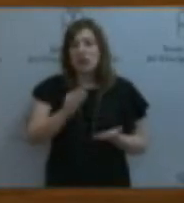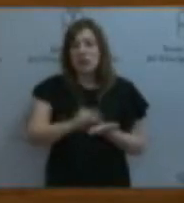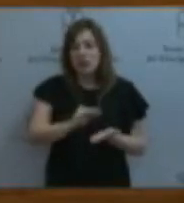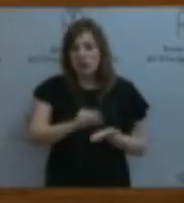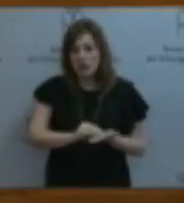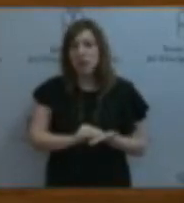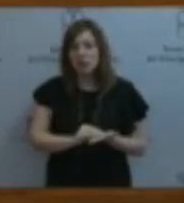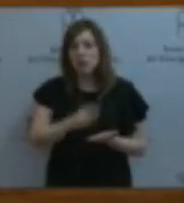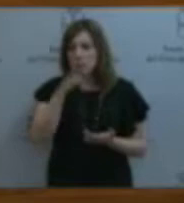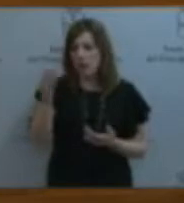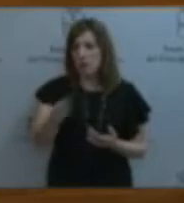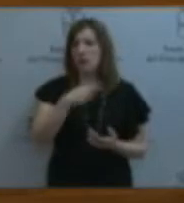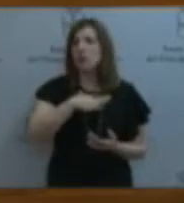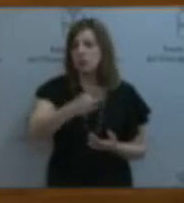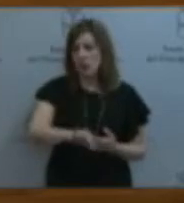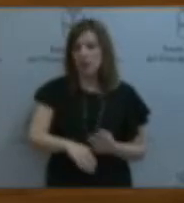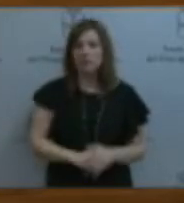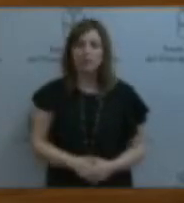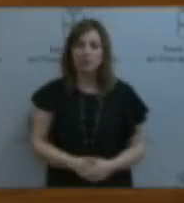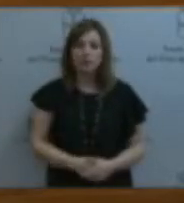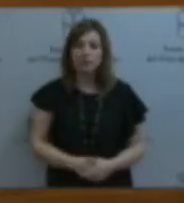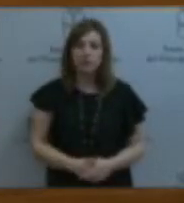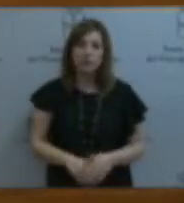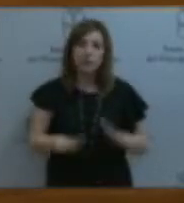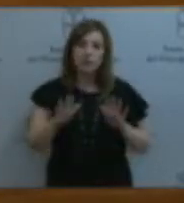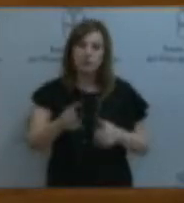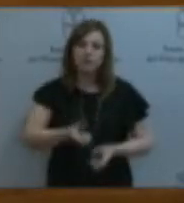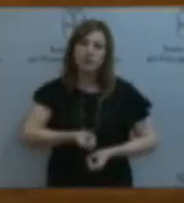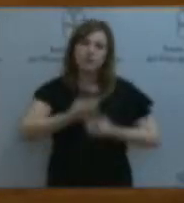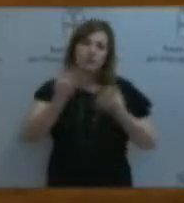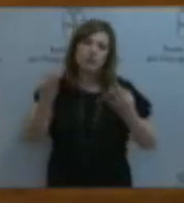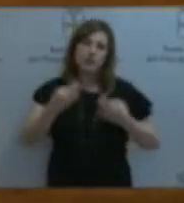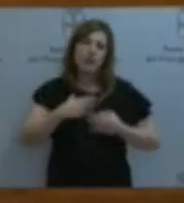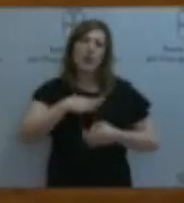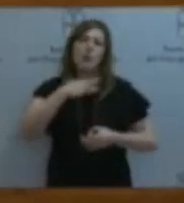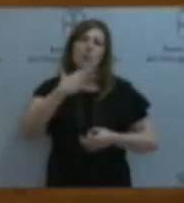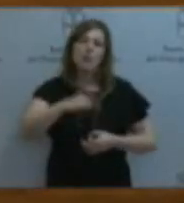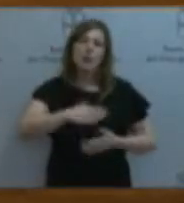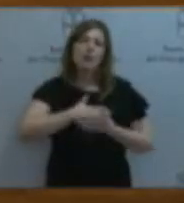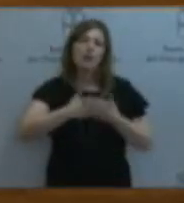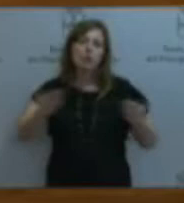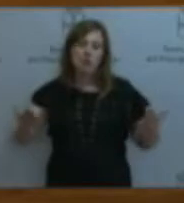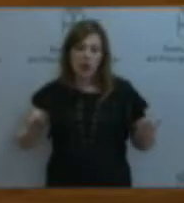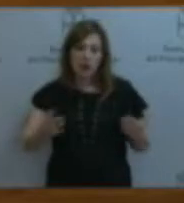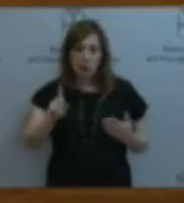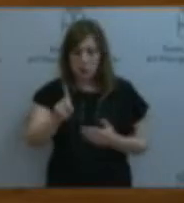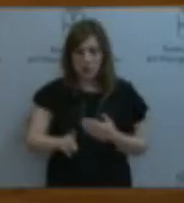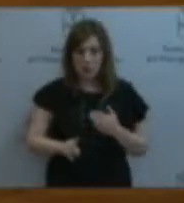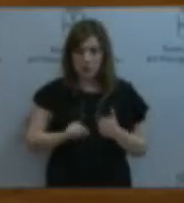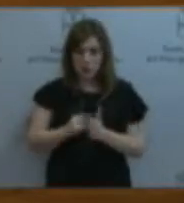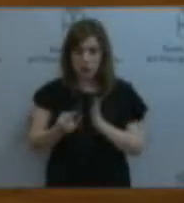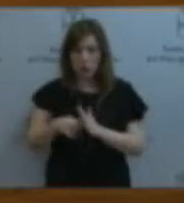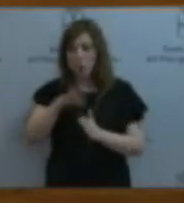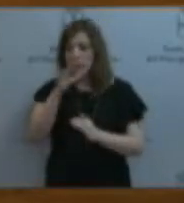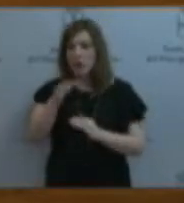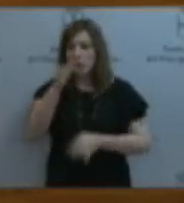para mejorarla, pero que expresaba la voluntad de dar el primer paso para poner fin a una injusticia.